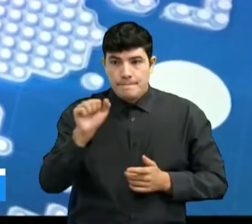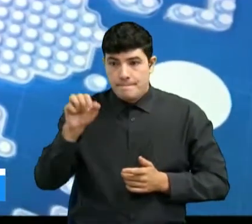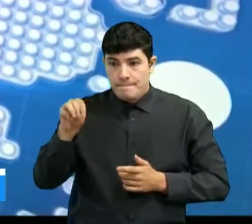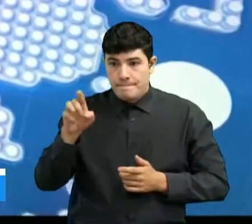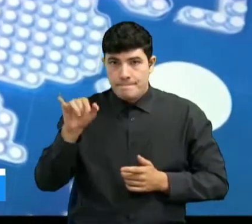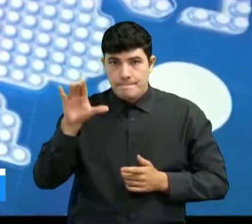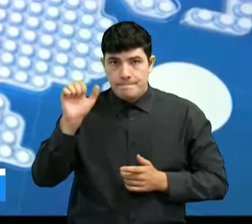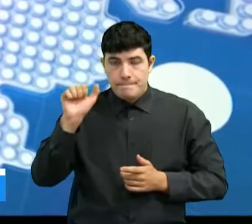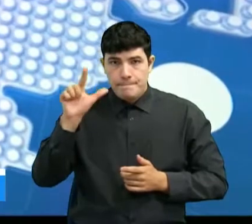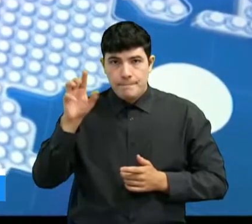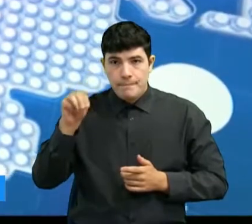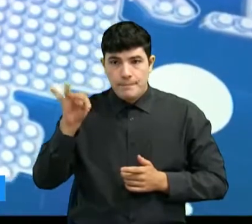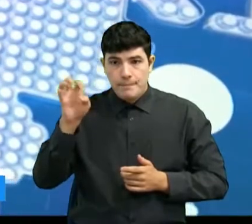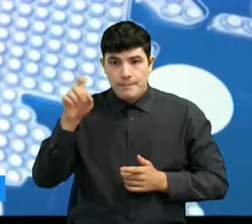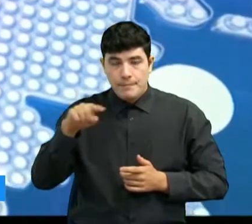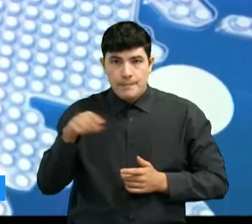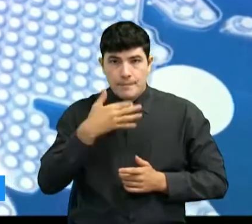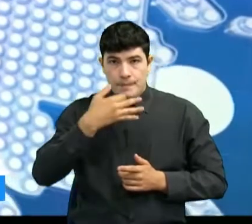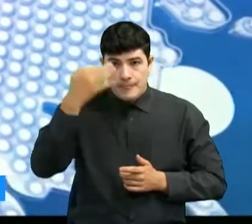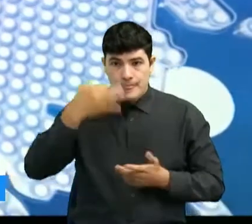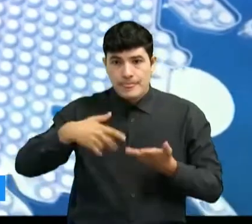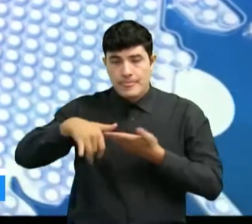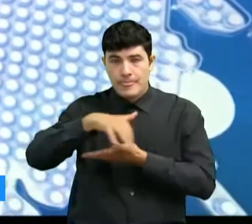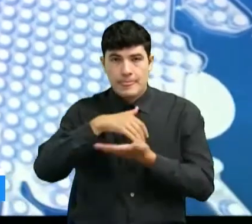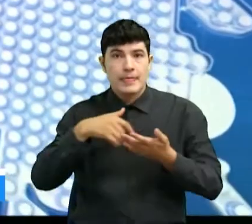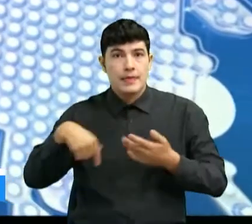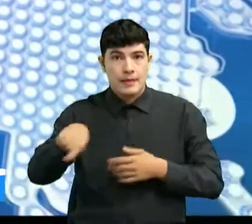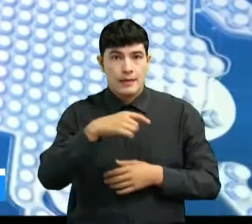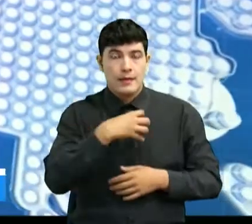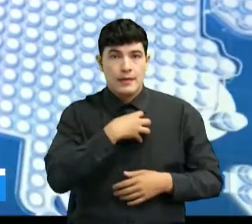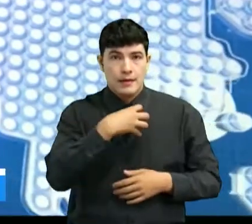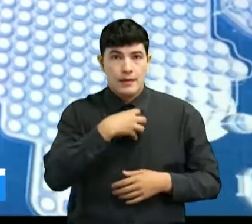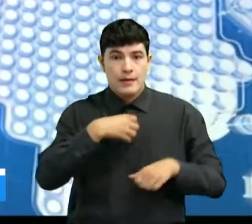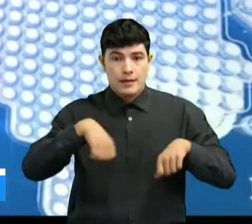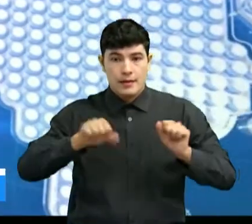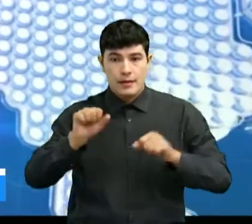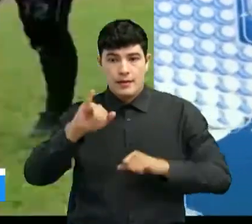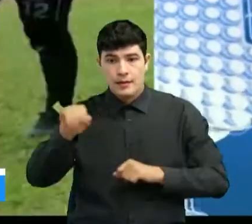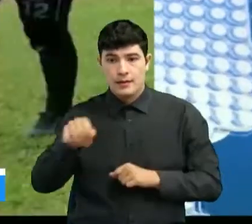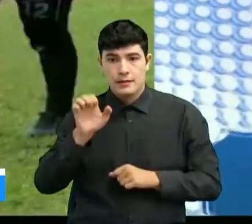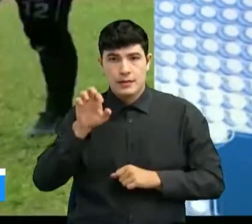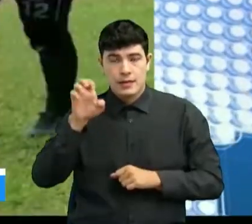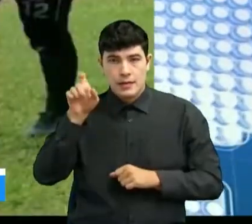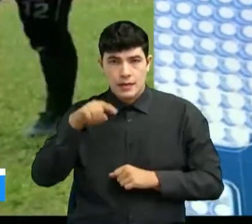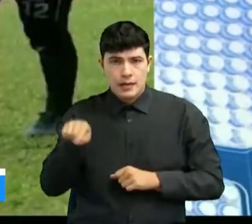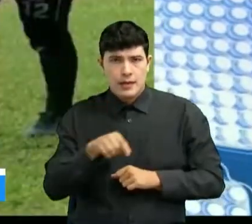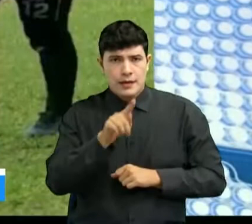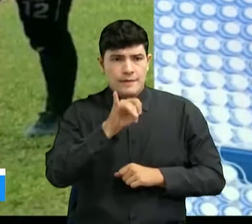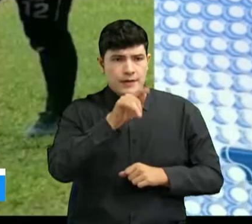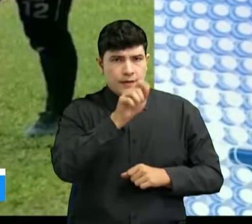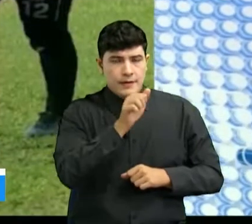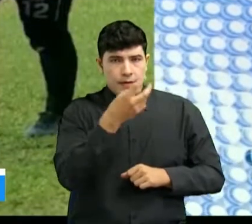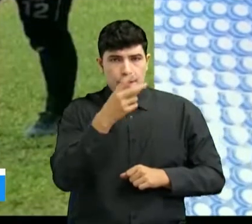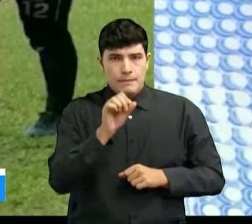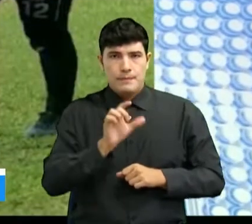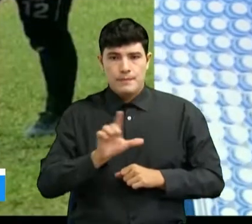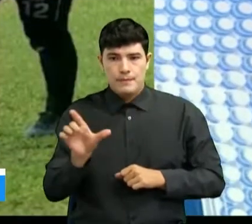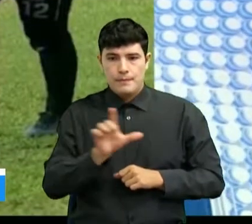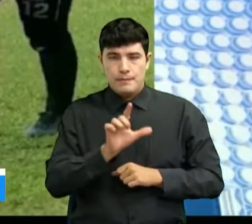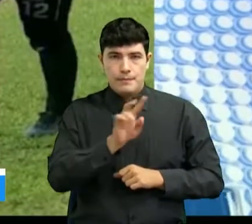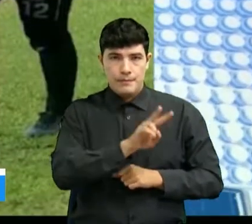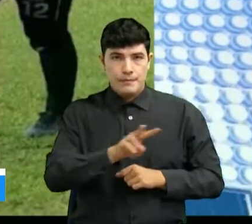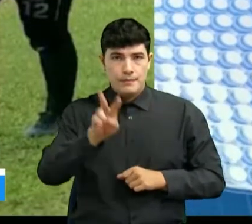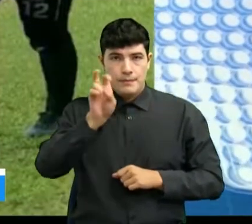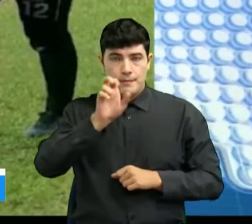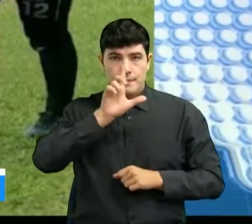RINAP y Real Santander. No te lo pierdas. El torneo de MotoGP 19 y FIFA 20 se disputará desde este lunes 27 de julio